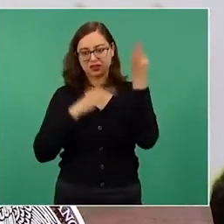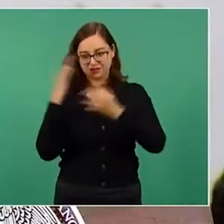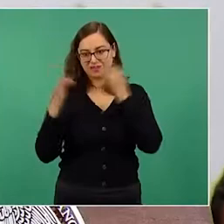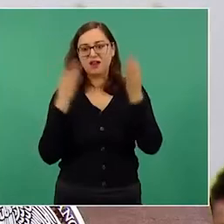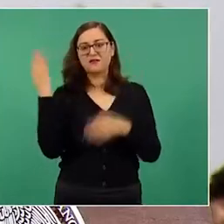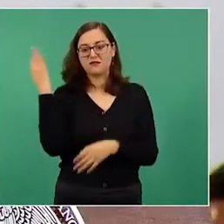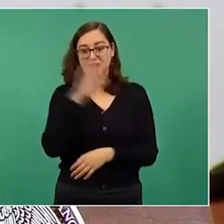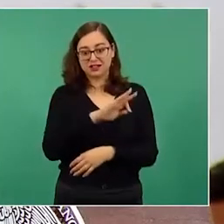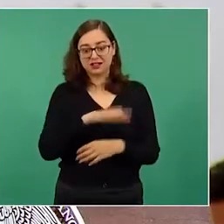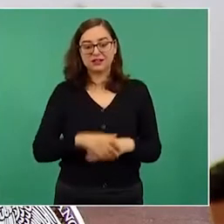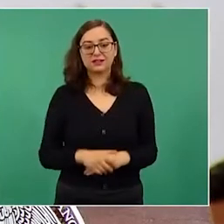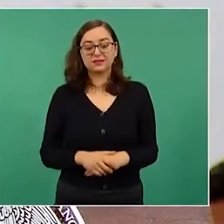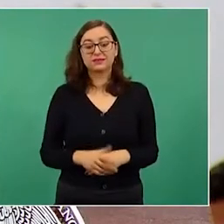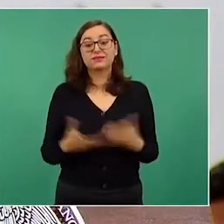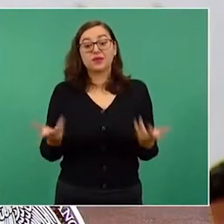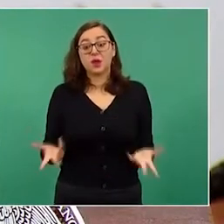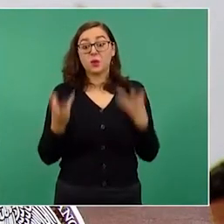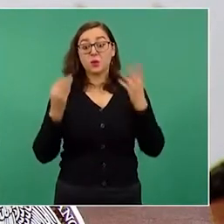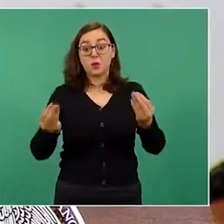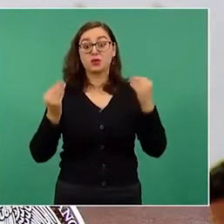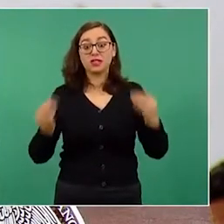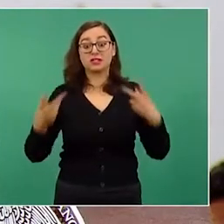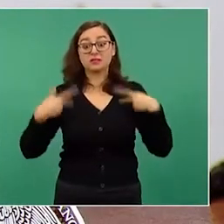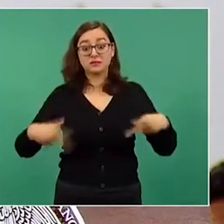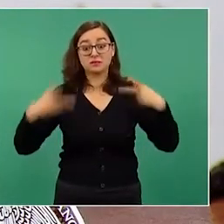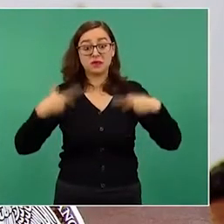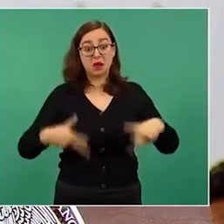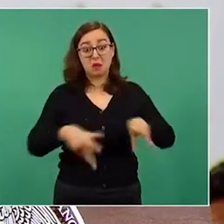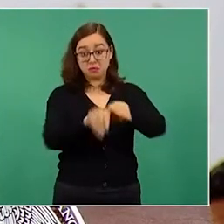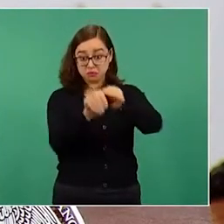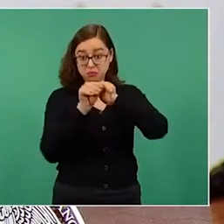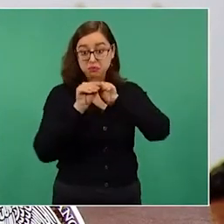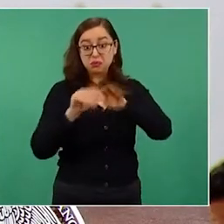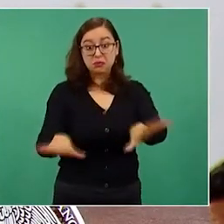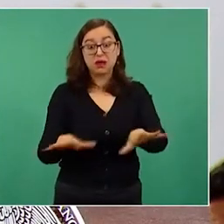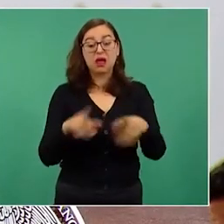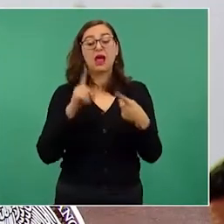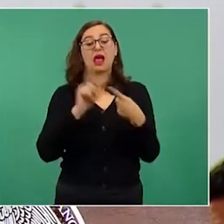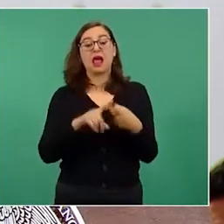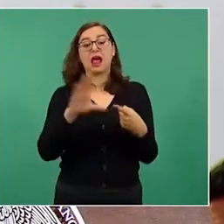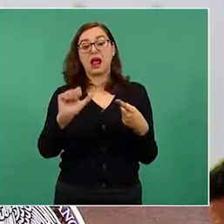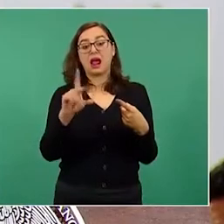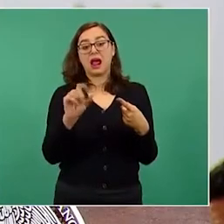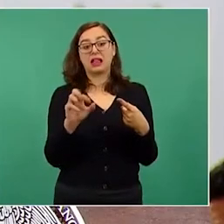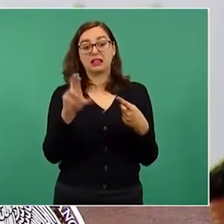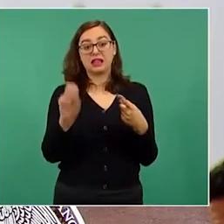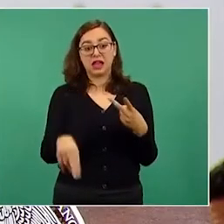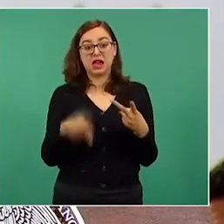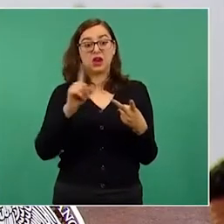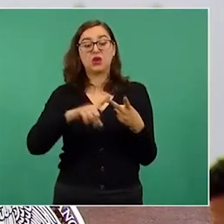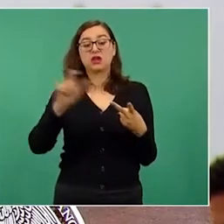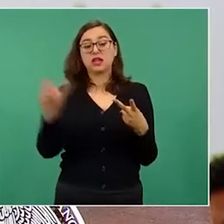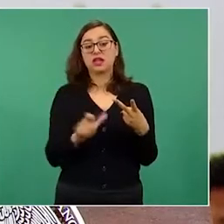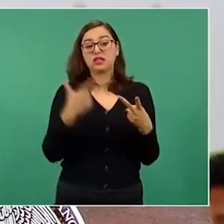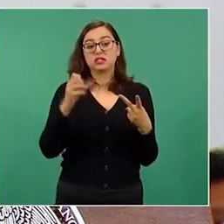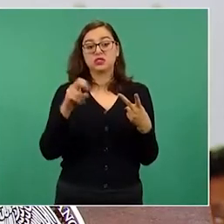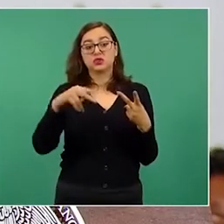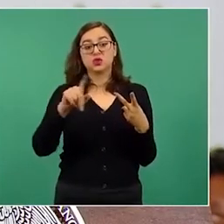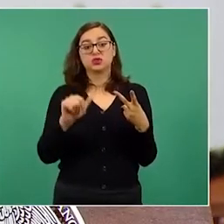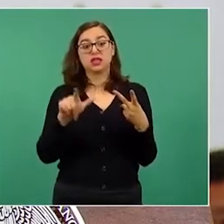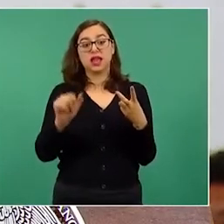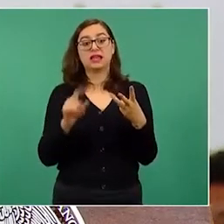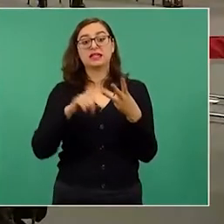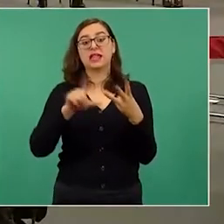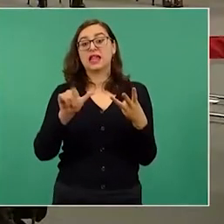Y miren cuántos difundieron esta noticia trucada. Calderón, Claudio Quintos González, Lili Tellez, entre